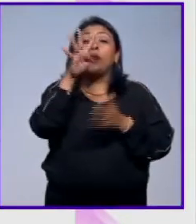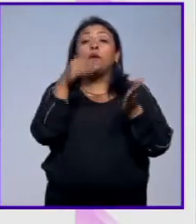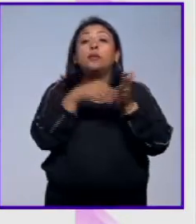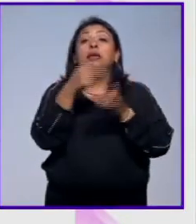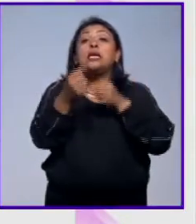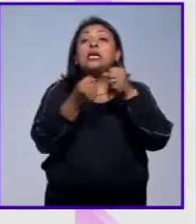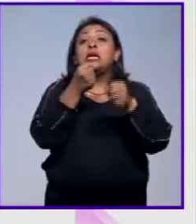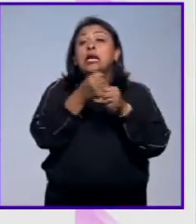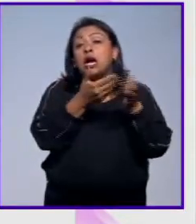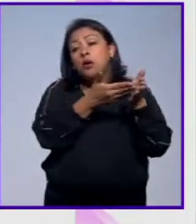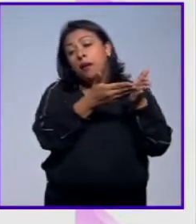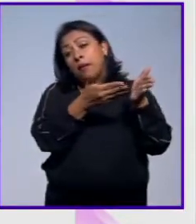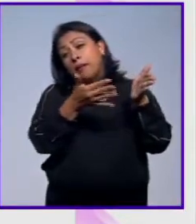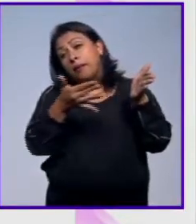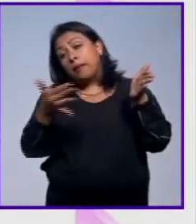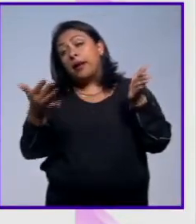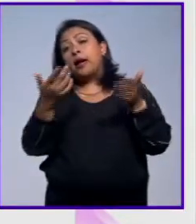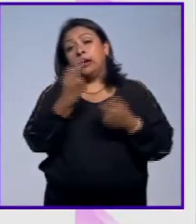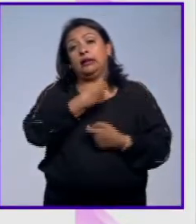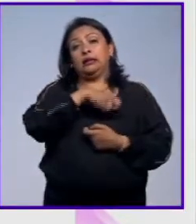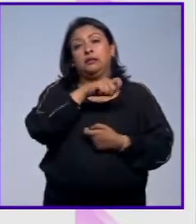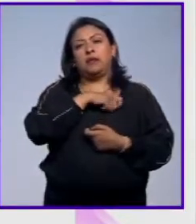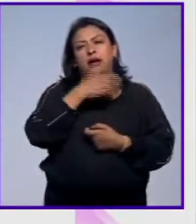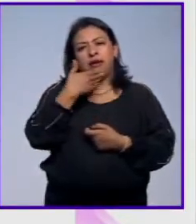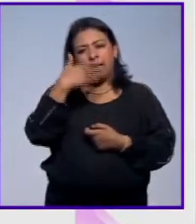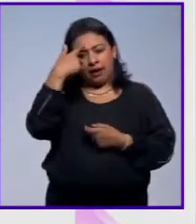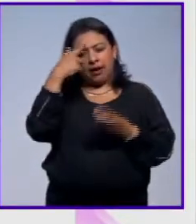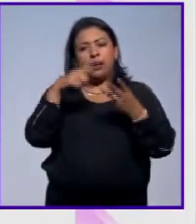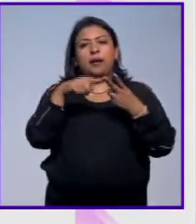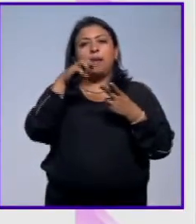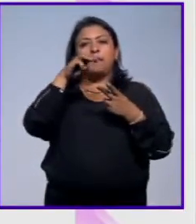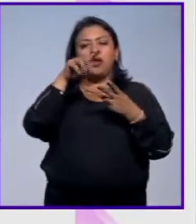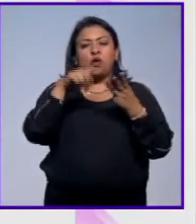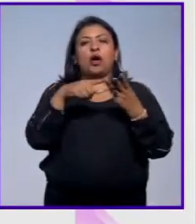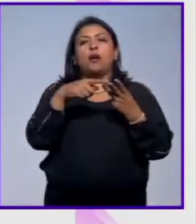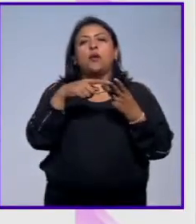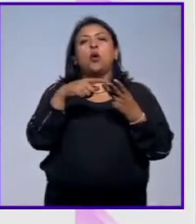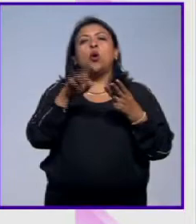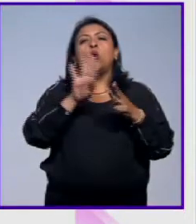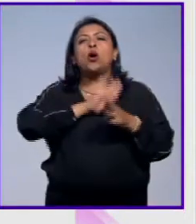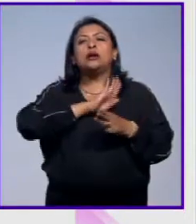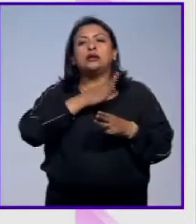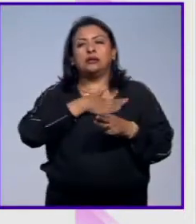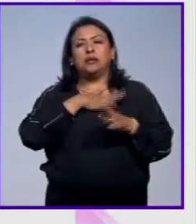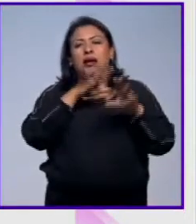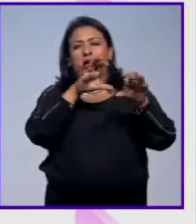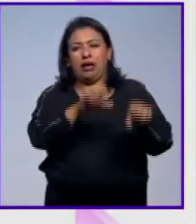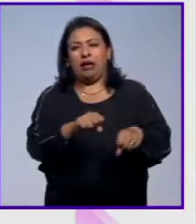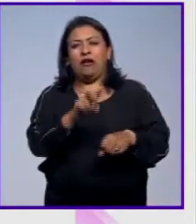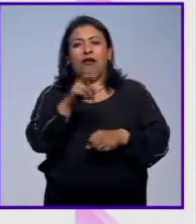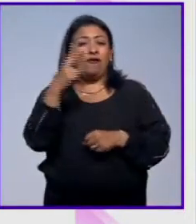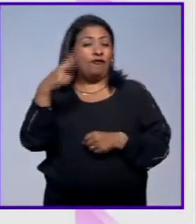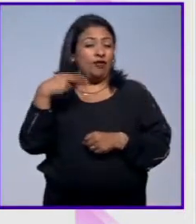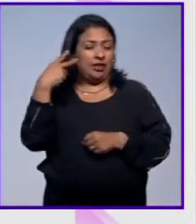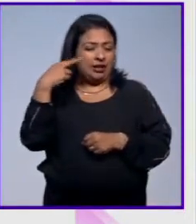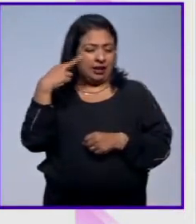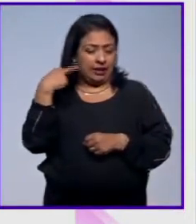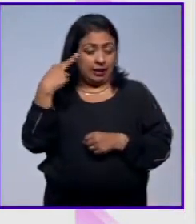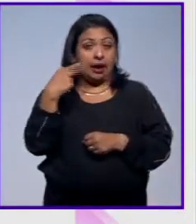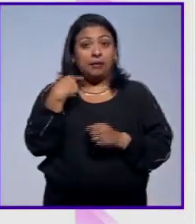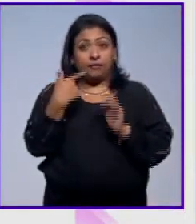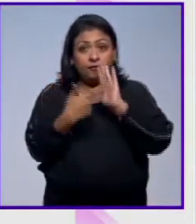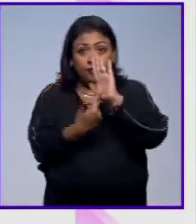años y que pasa por la España árabe el medio evo y la hispanoamérica virreinal muestra de ello son dos